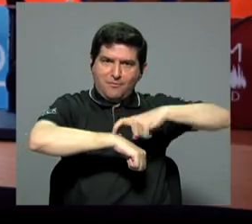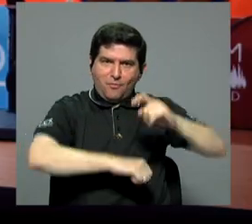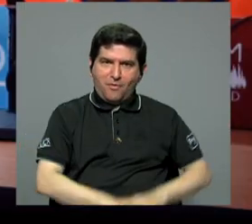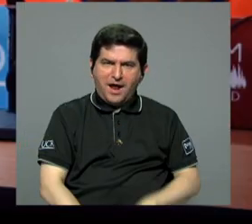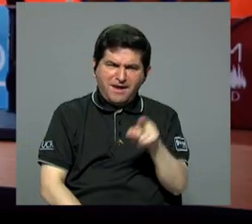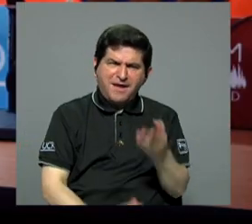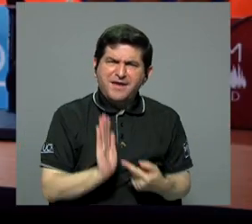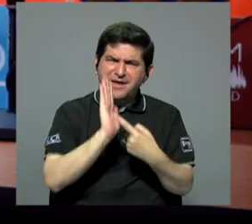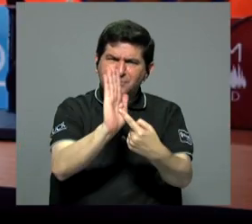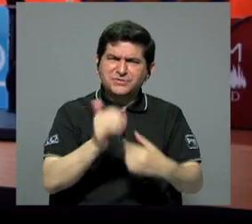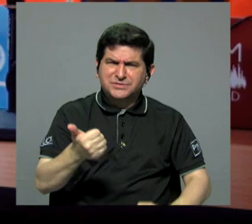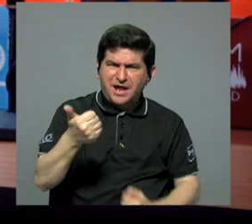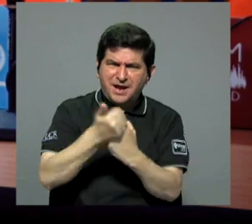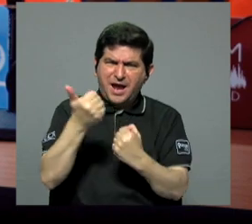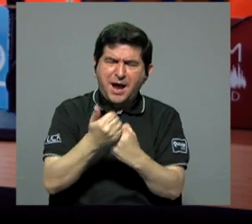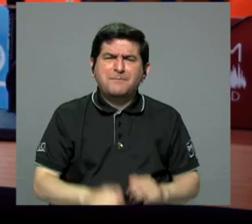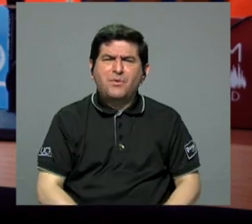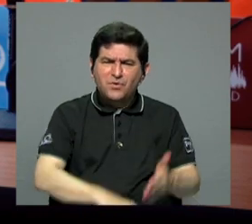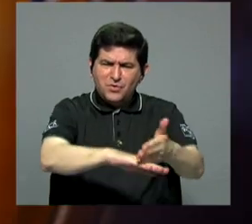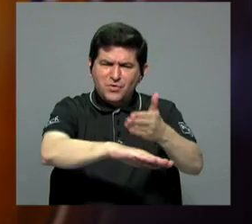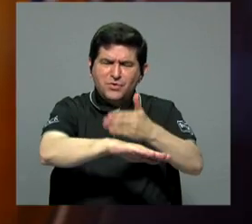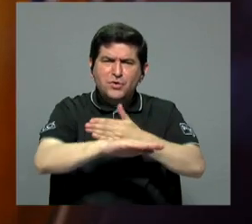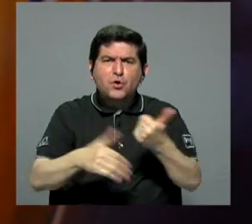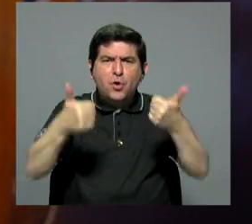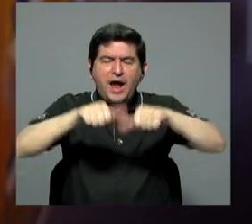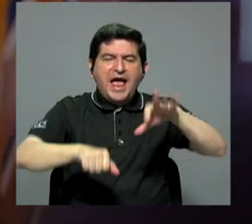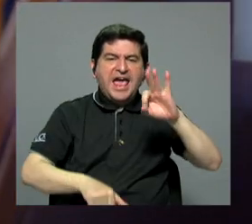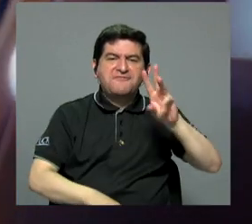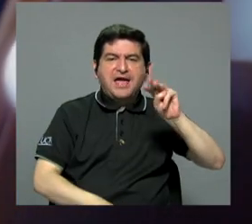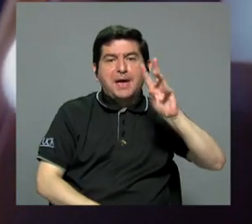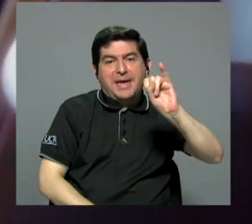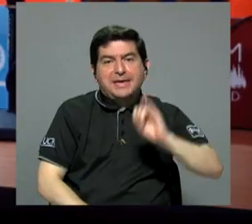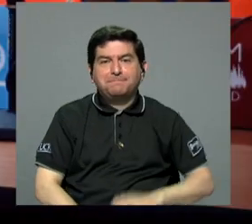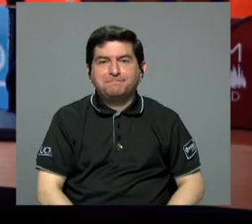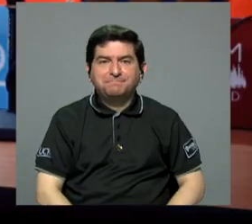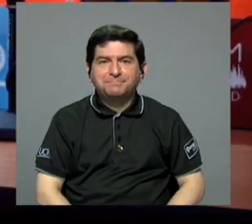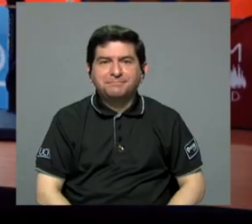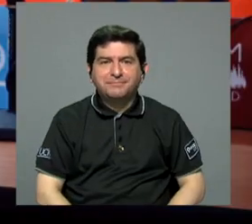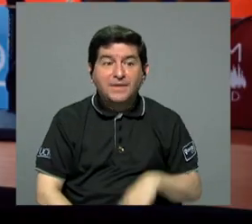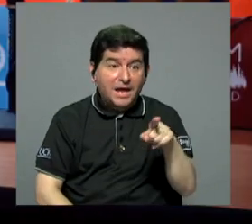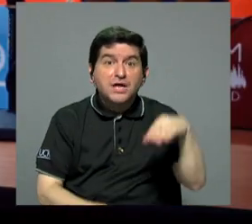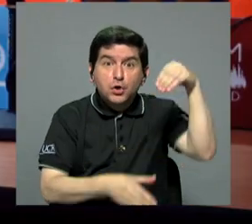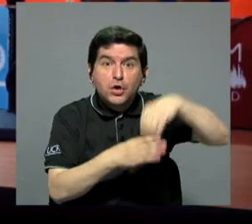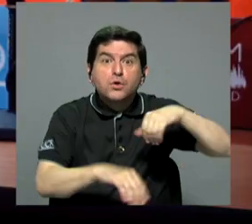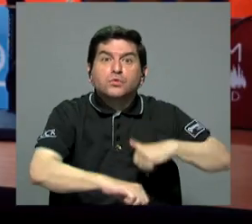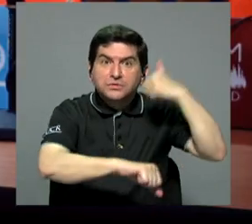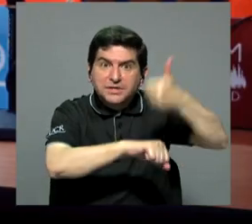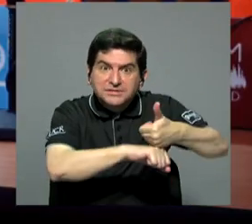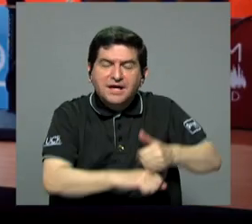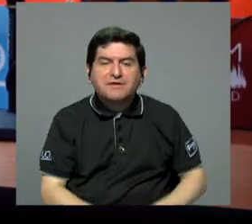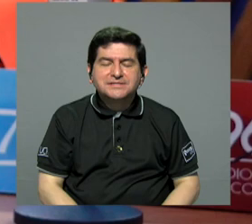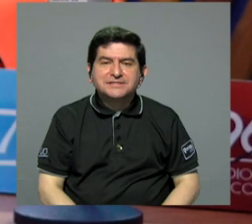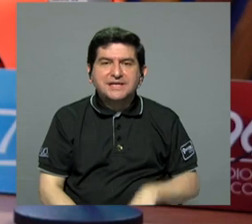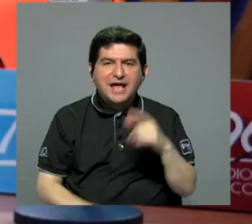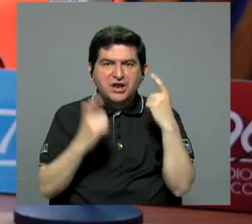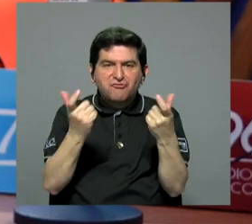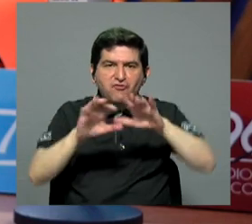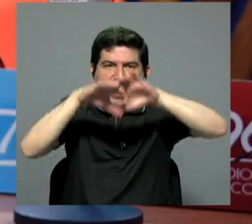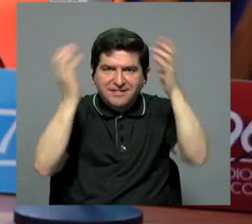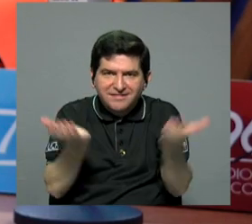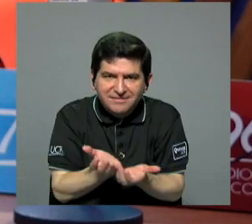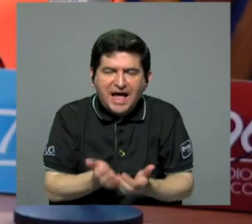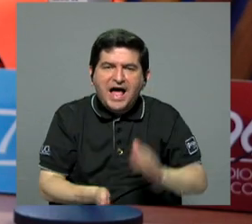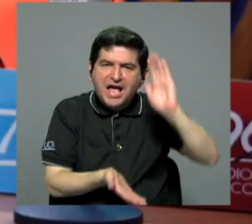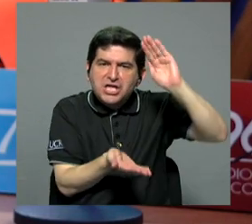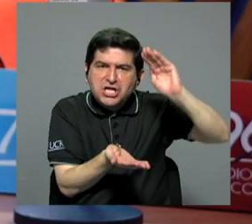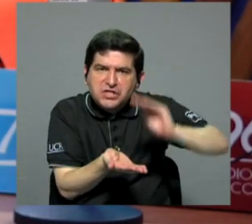ella ha mostrado su apoyo al avance en el acuerdo con el FMI. Este incluye la creación de la renta global, así como